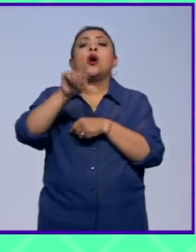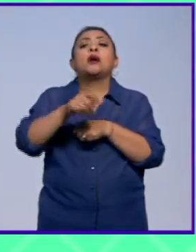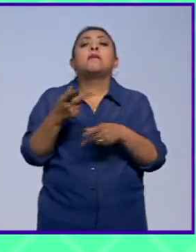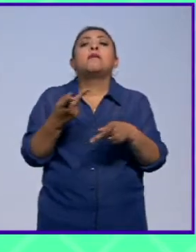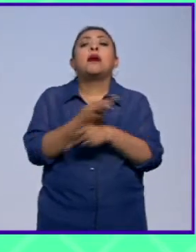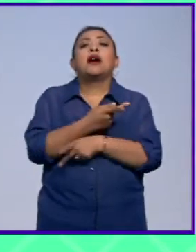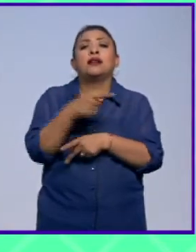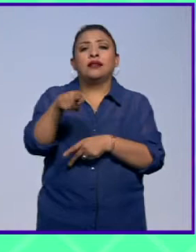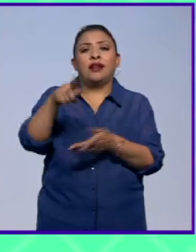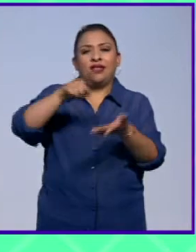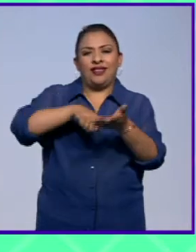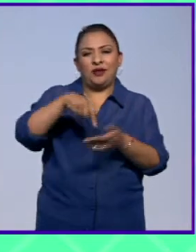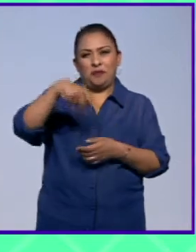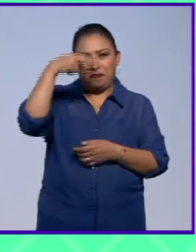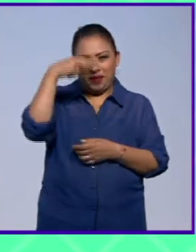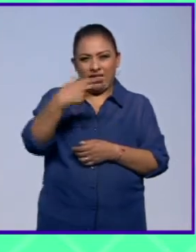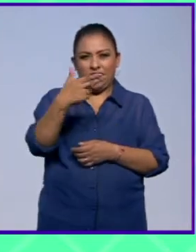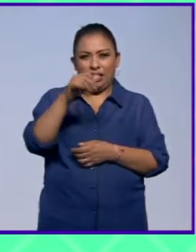con el hip hop en México.